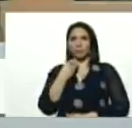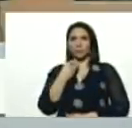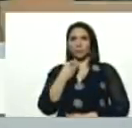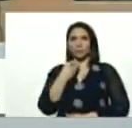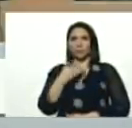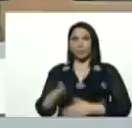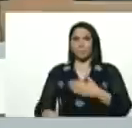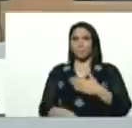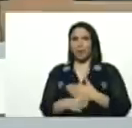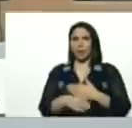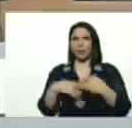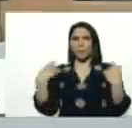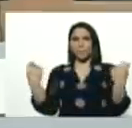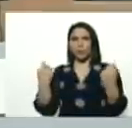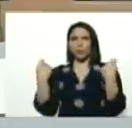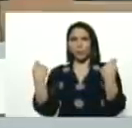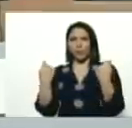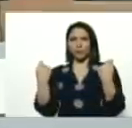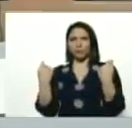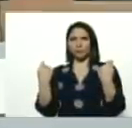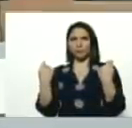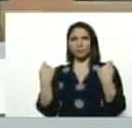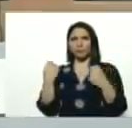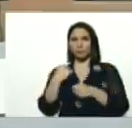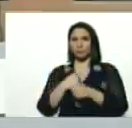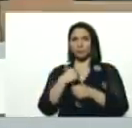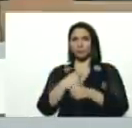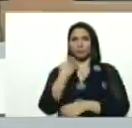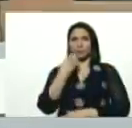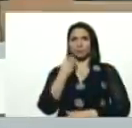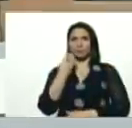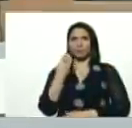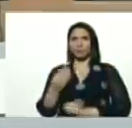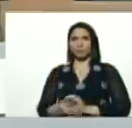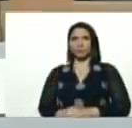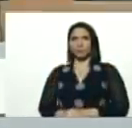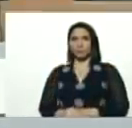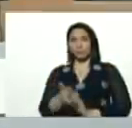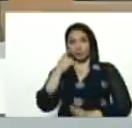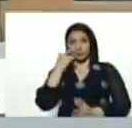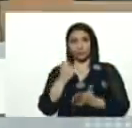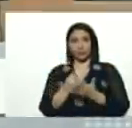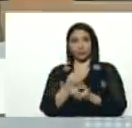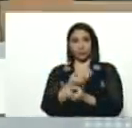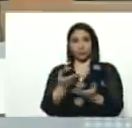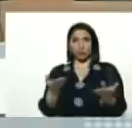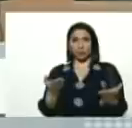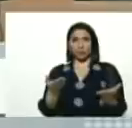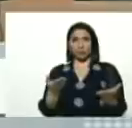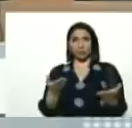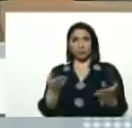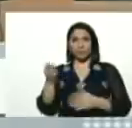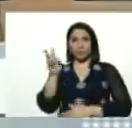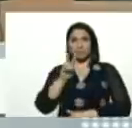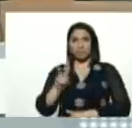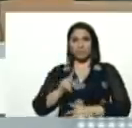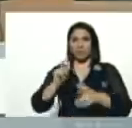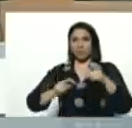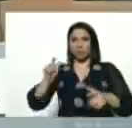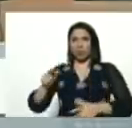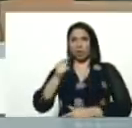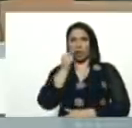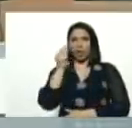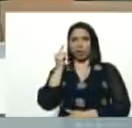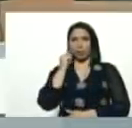vamos a promover, chamba juvenil, fíjense ustedes, que de, de estos venezolanos, y venezolanas,